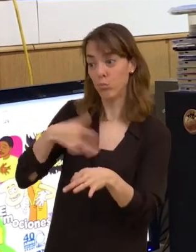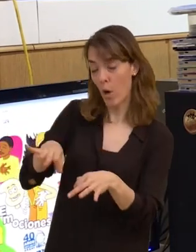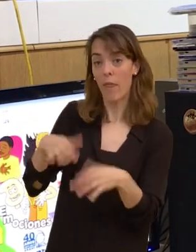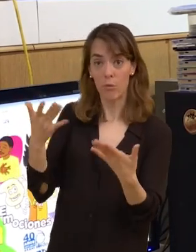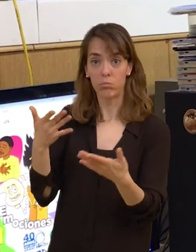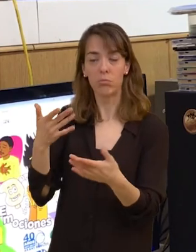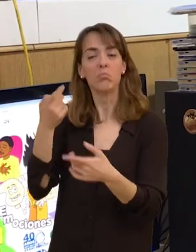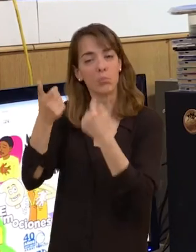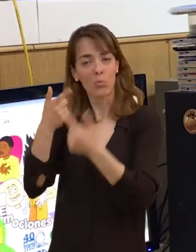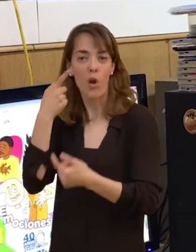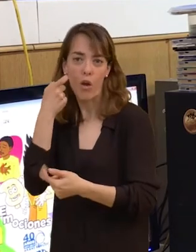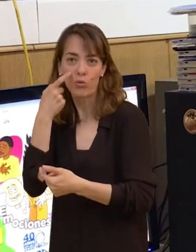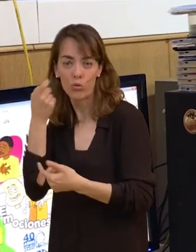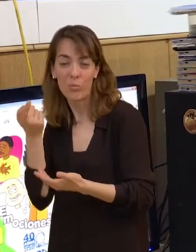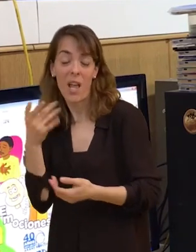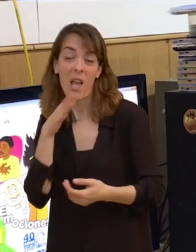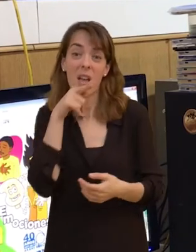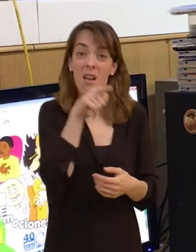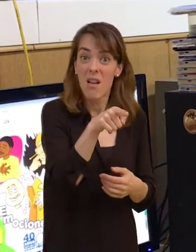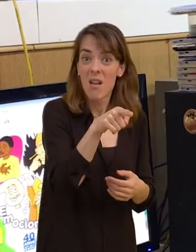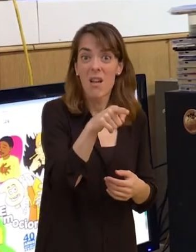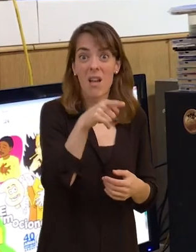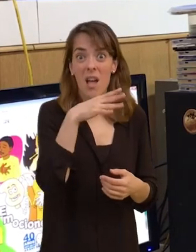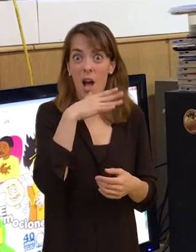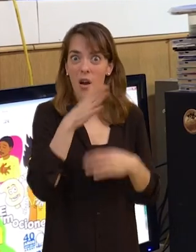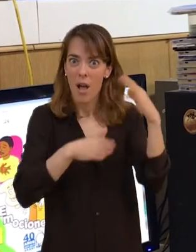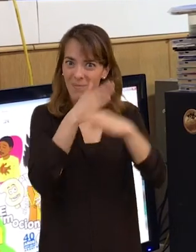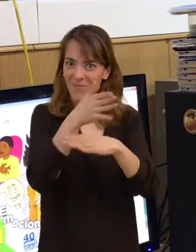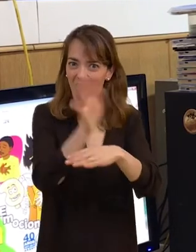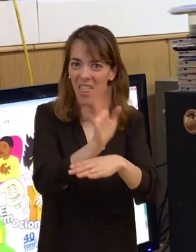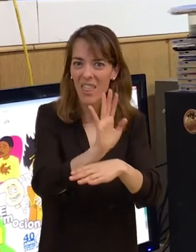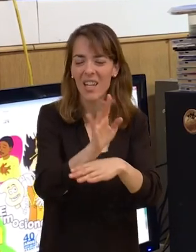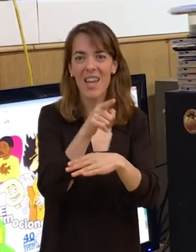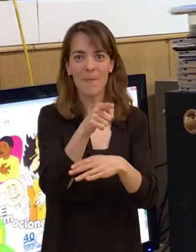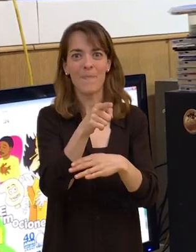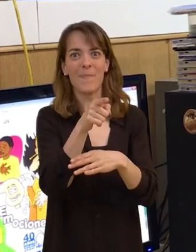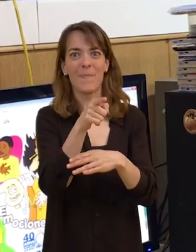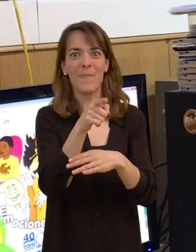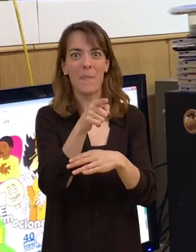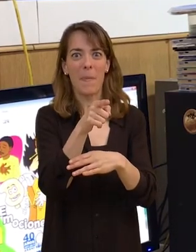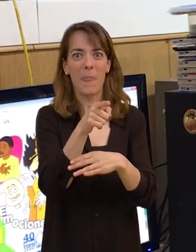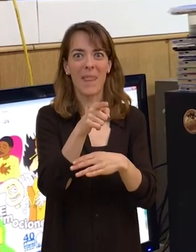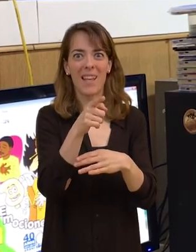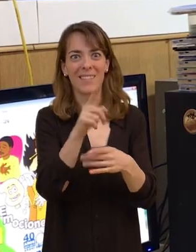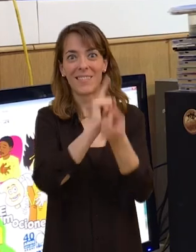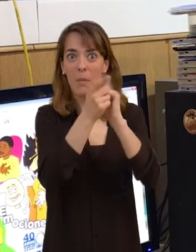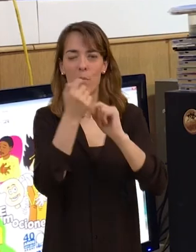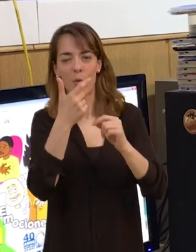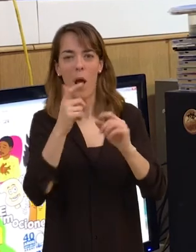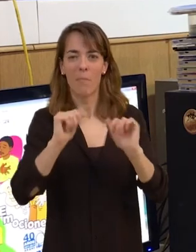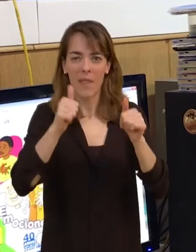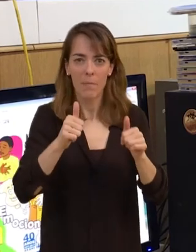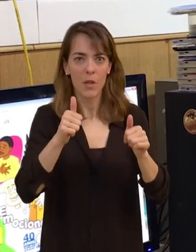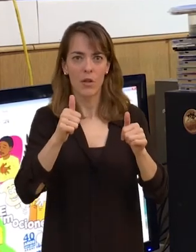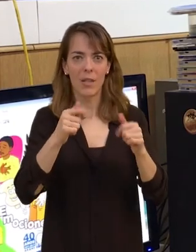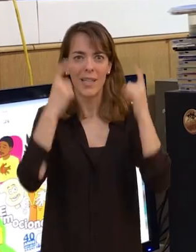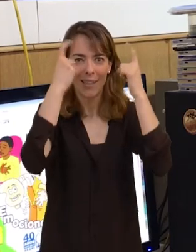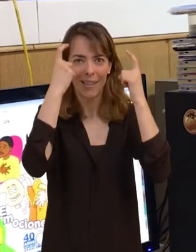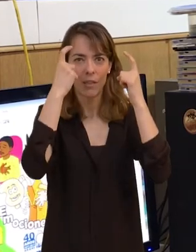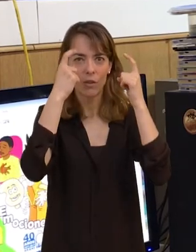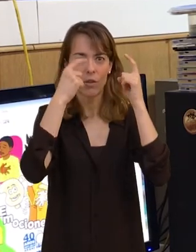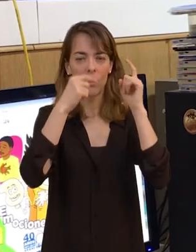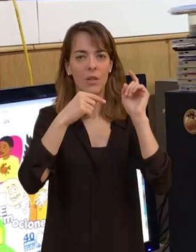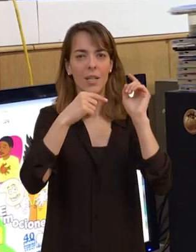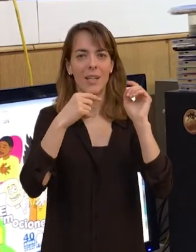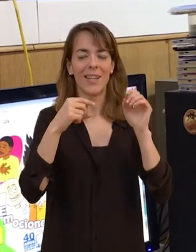me acostumbró y cuando vaya el cine esto lo cambia un poco ya al principio y tengo que